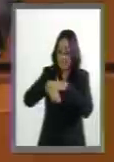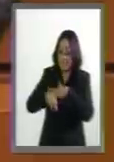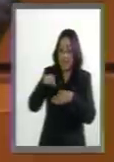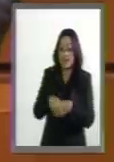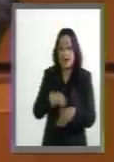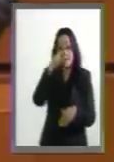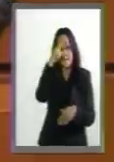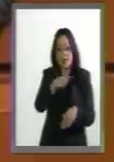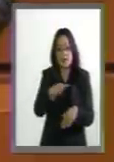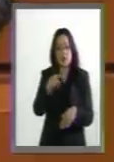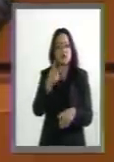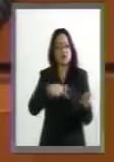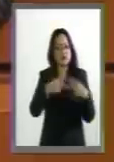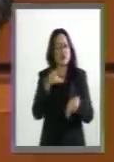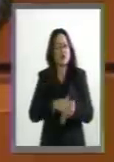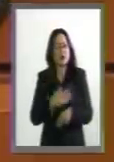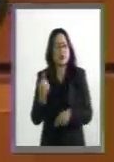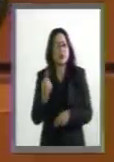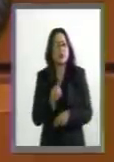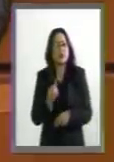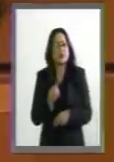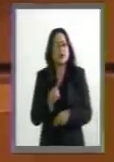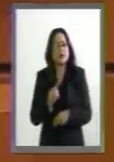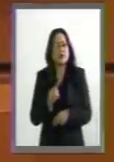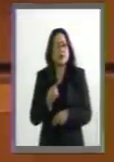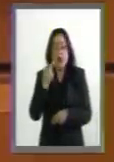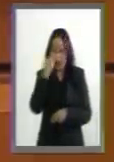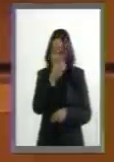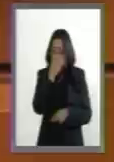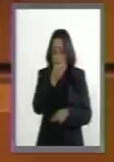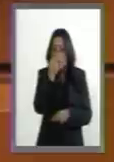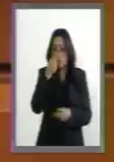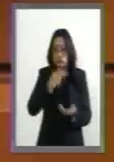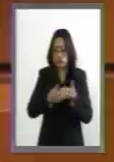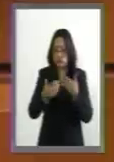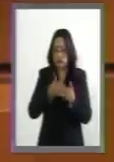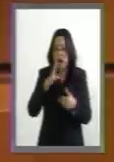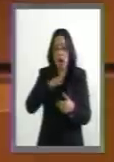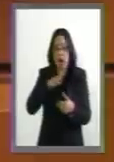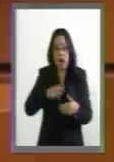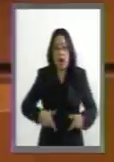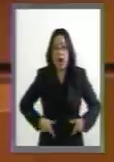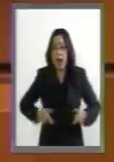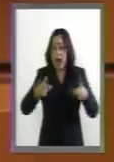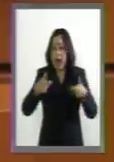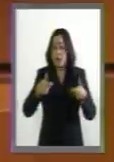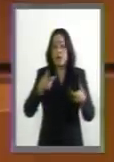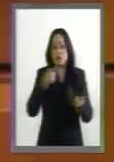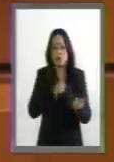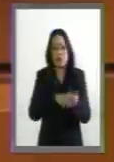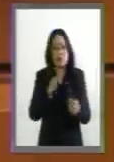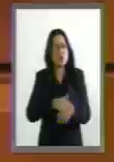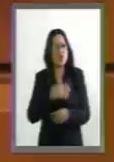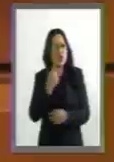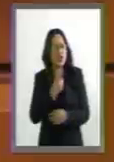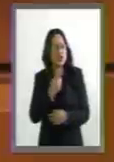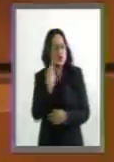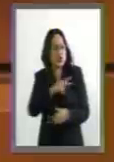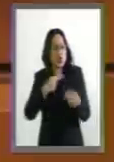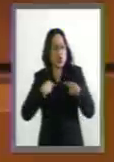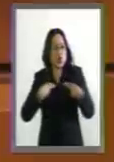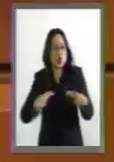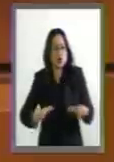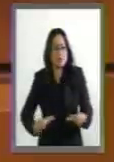y que estarían armados, pues nada más porque el uniforme de los